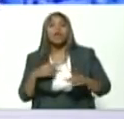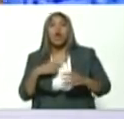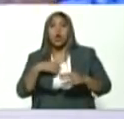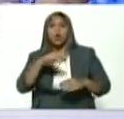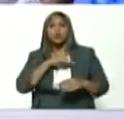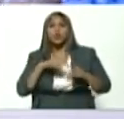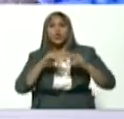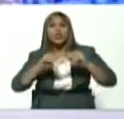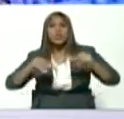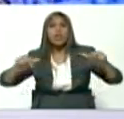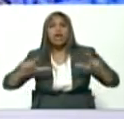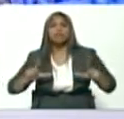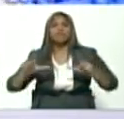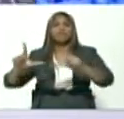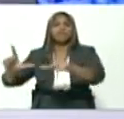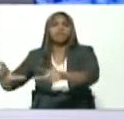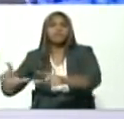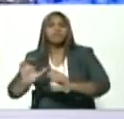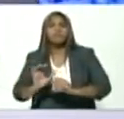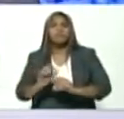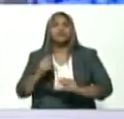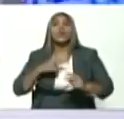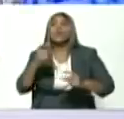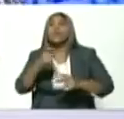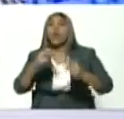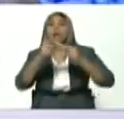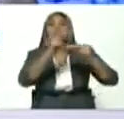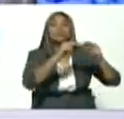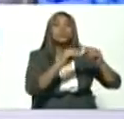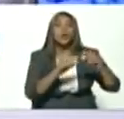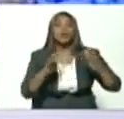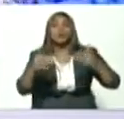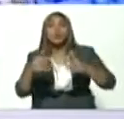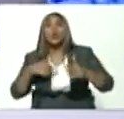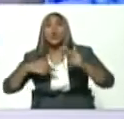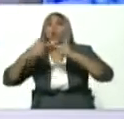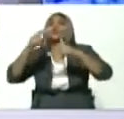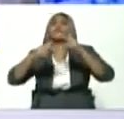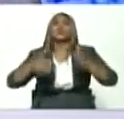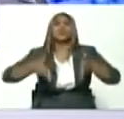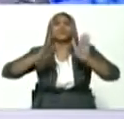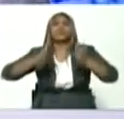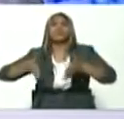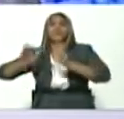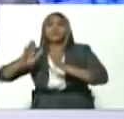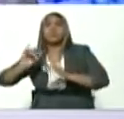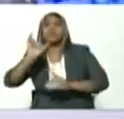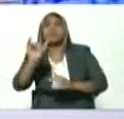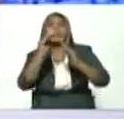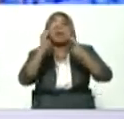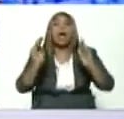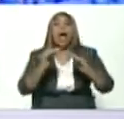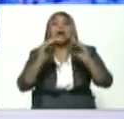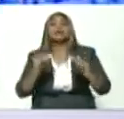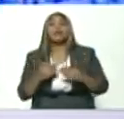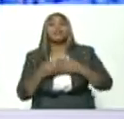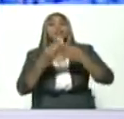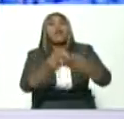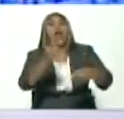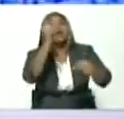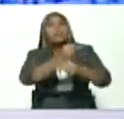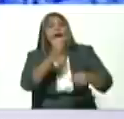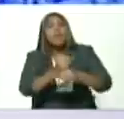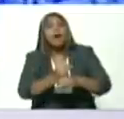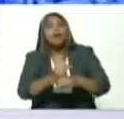conseguimos los materiales y construimos los edificios y las casas para los trabajadores y trabajadoras a